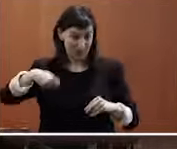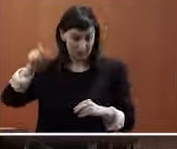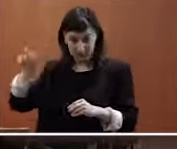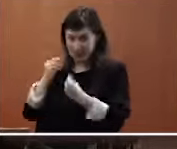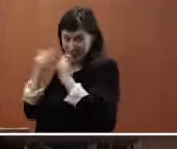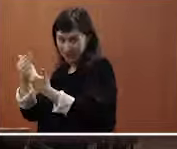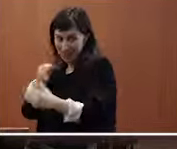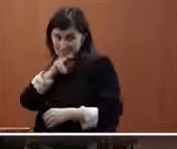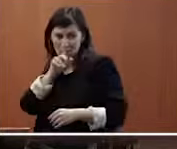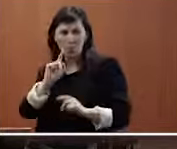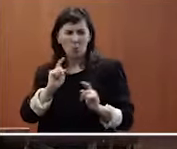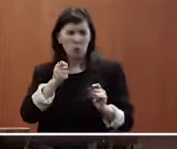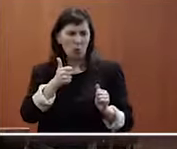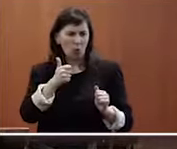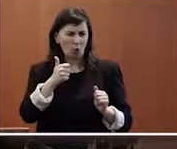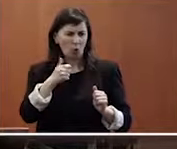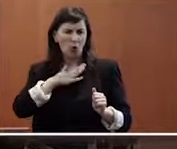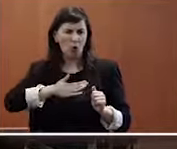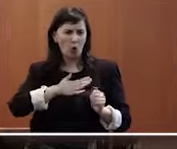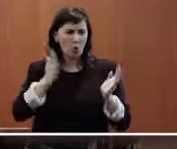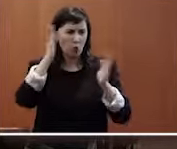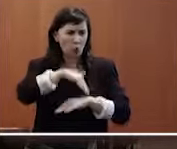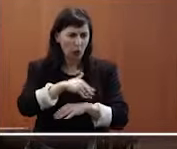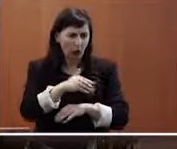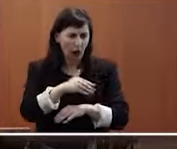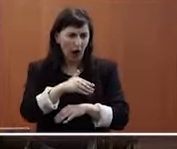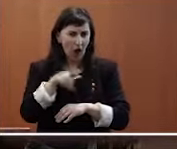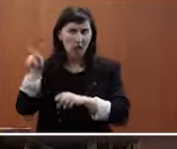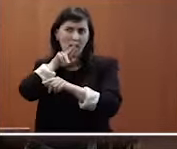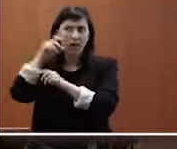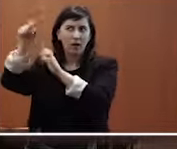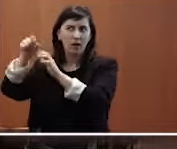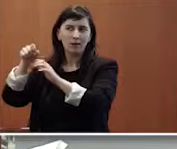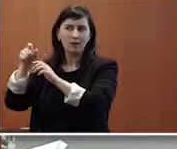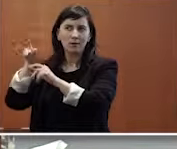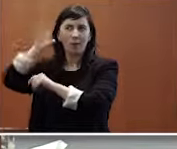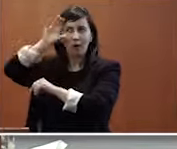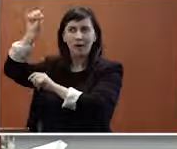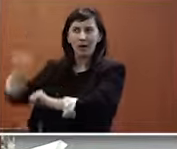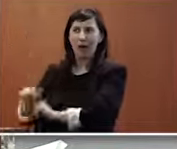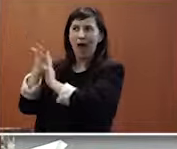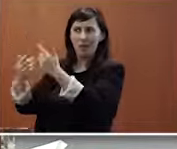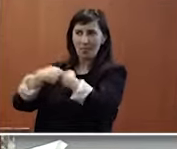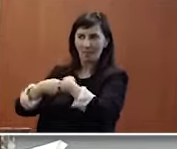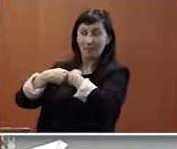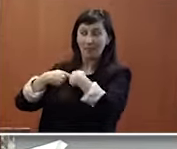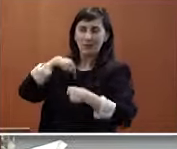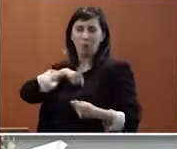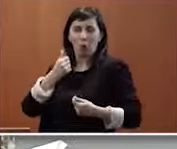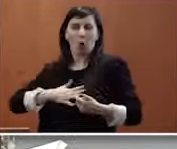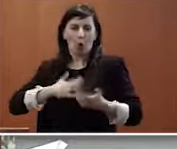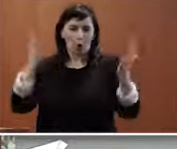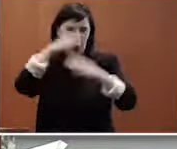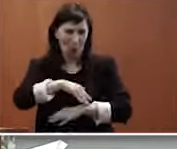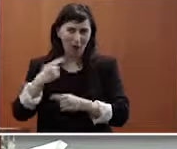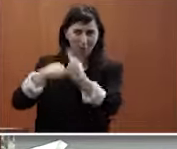é un pouco incómodo empezar a falar despues de que te hayan hablado de uno mesmo pero estou encantado de estar aquí na Universidade de La